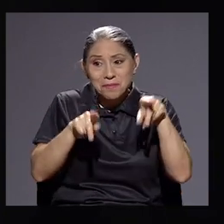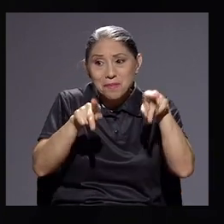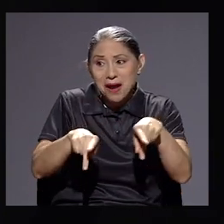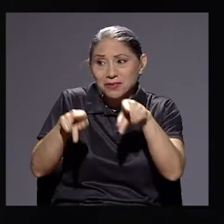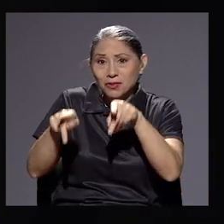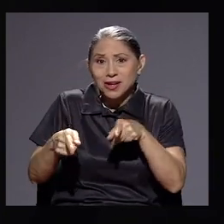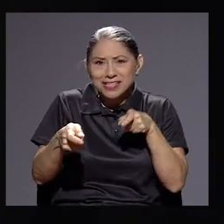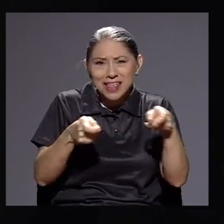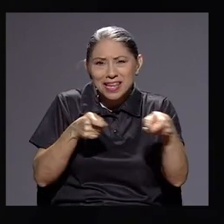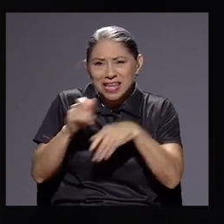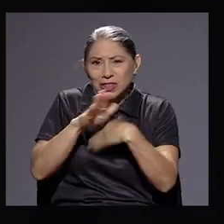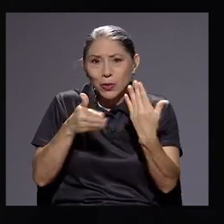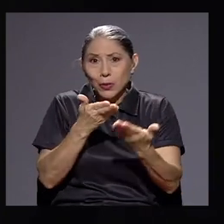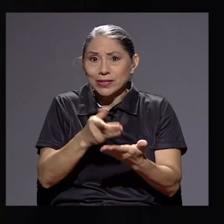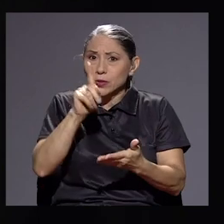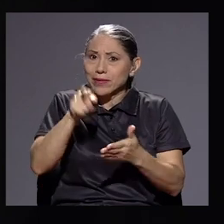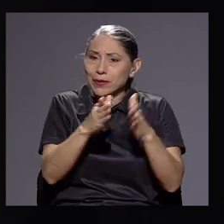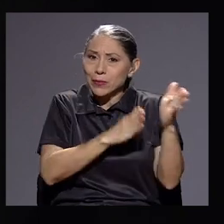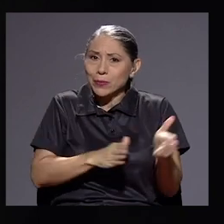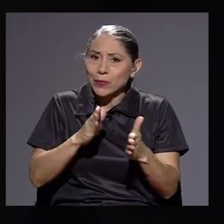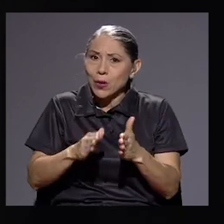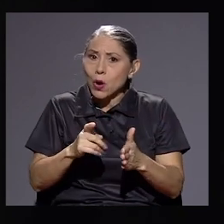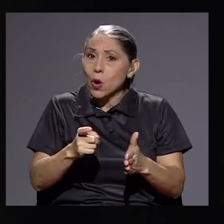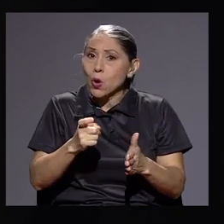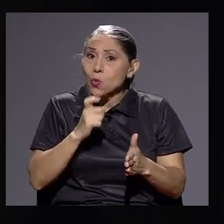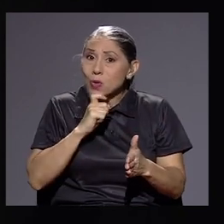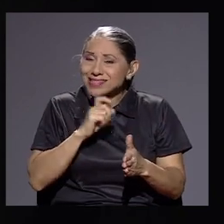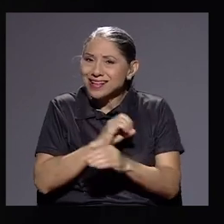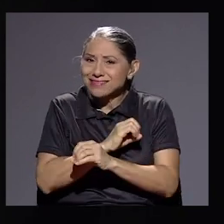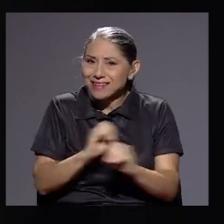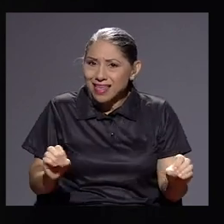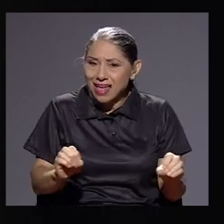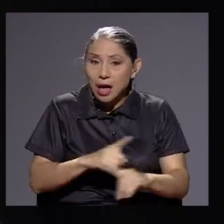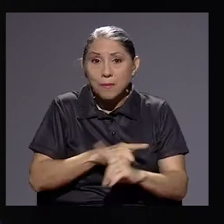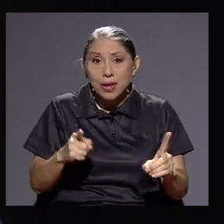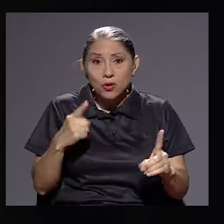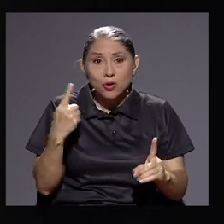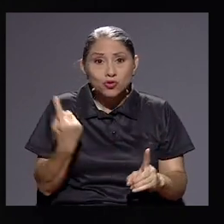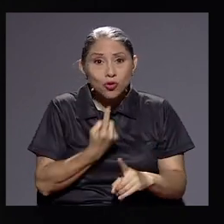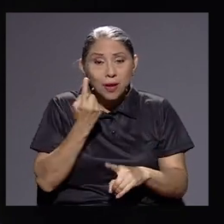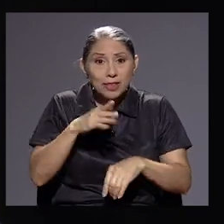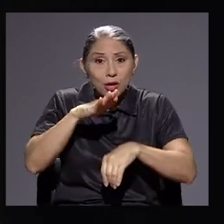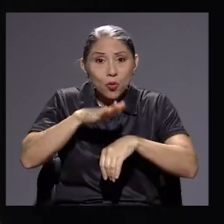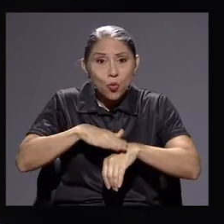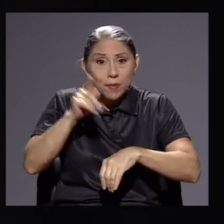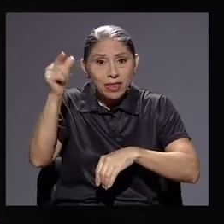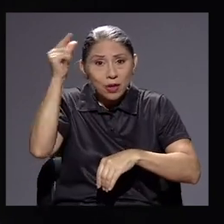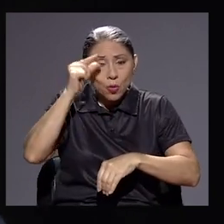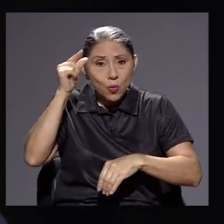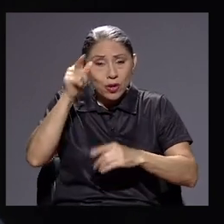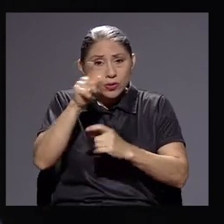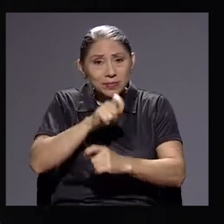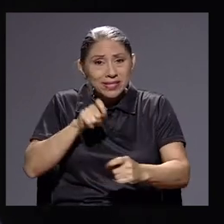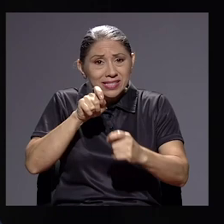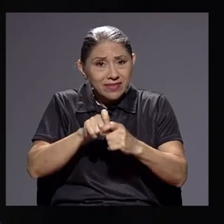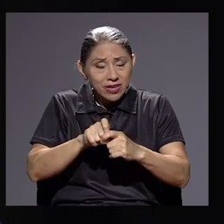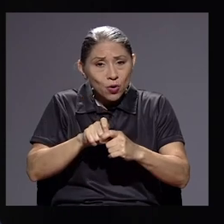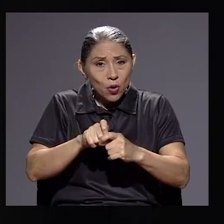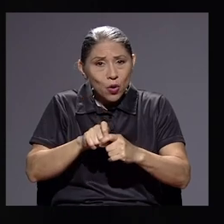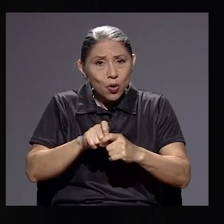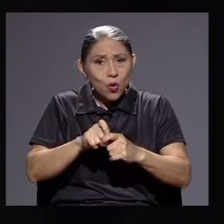orquesta todo esto ponga las cosas en orden. Nada cuesta, pero ya no es solamente culpa de un gobierno en específico, de una